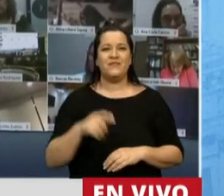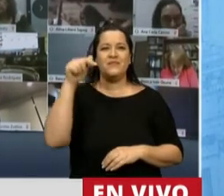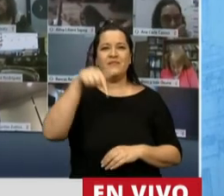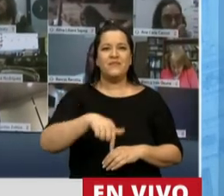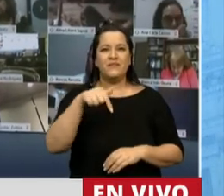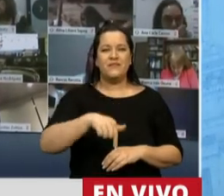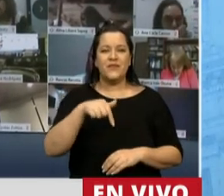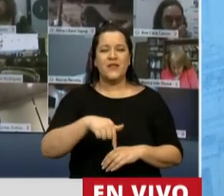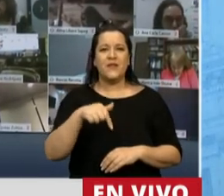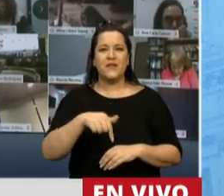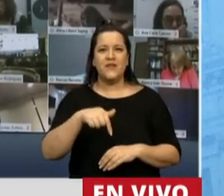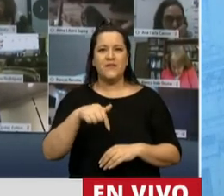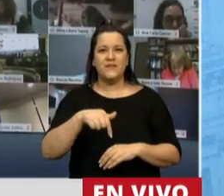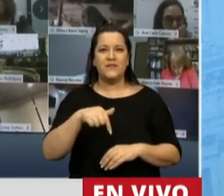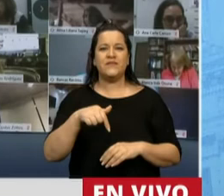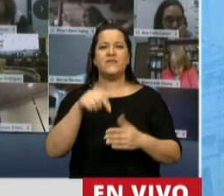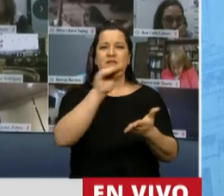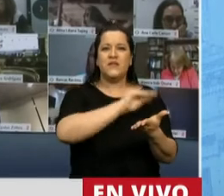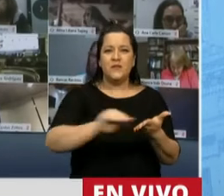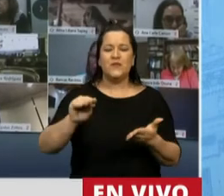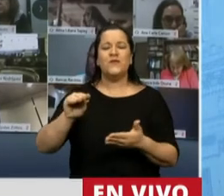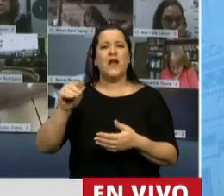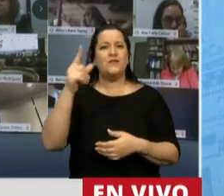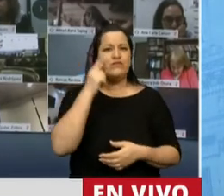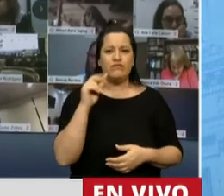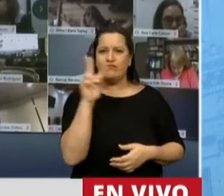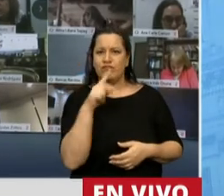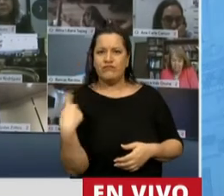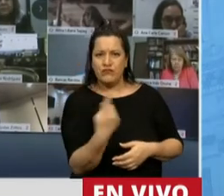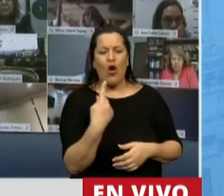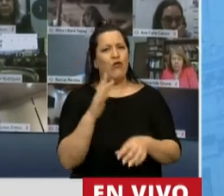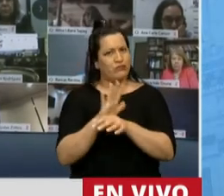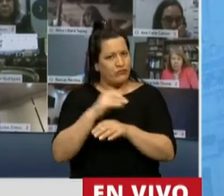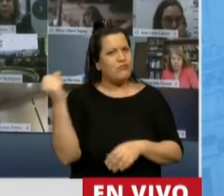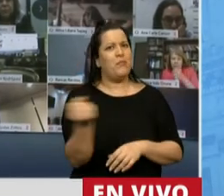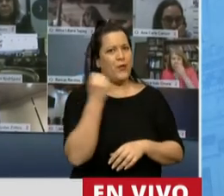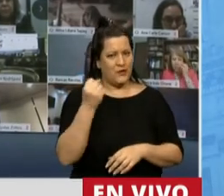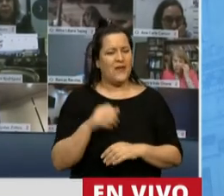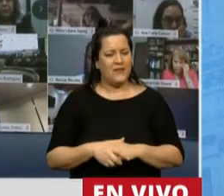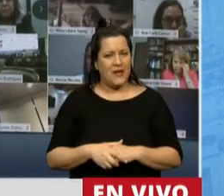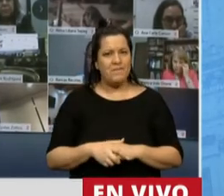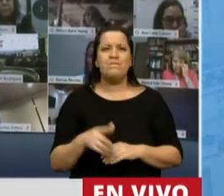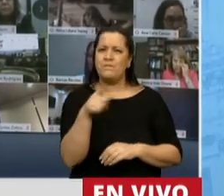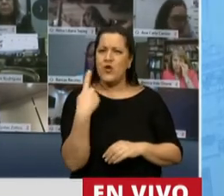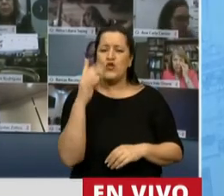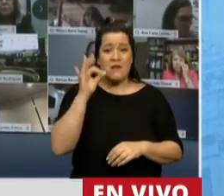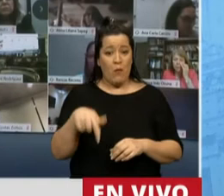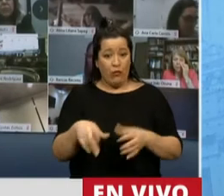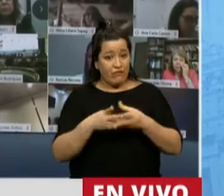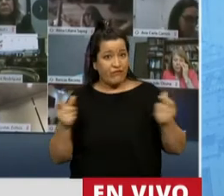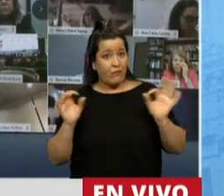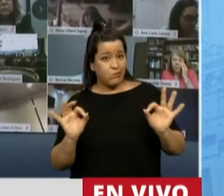Cámara de Diputados y de Diputadas estamos dando un paso muy importante, pero sabemos que no termina acá.